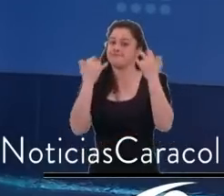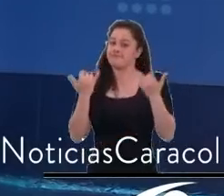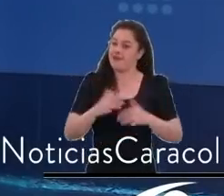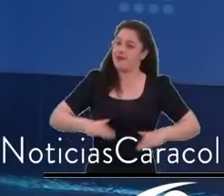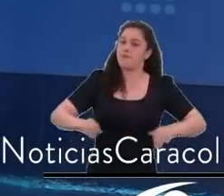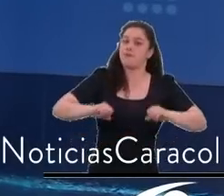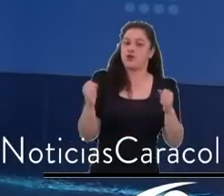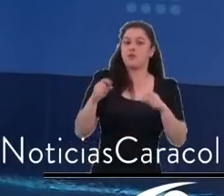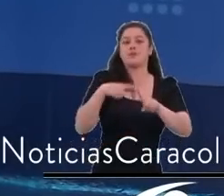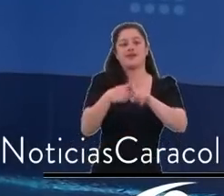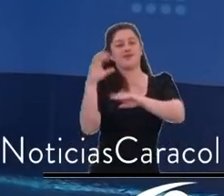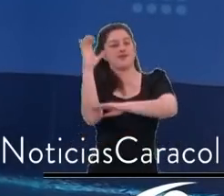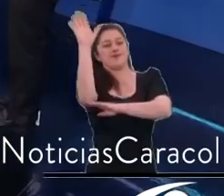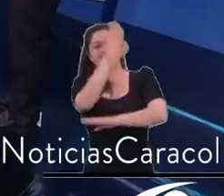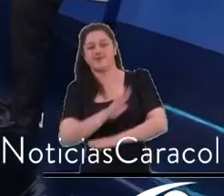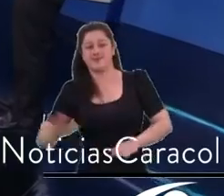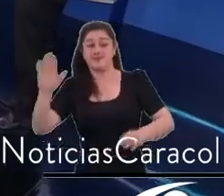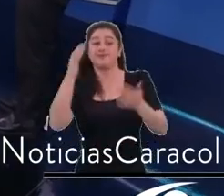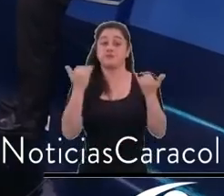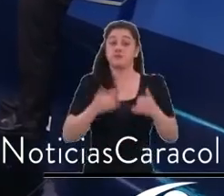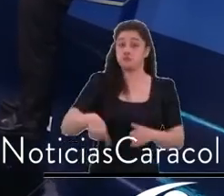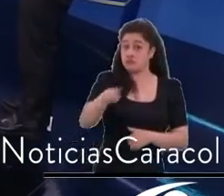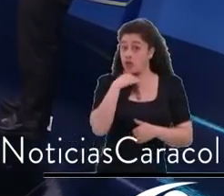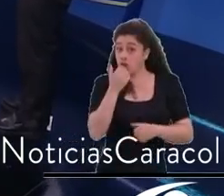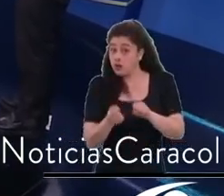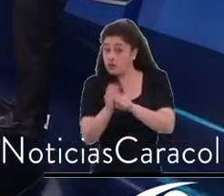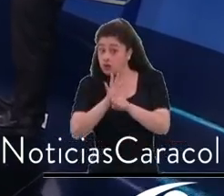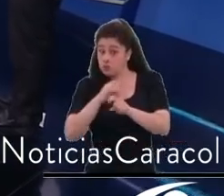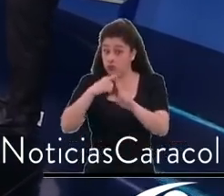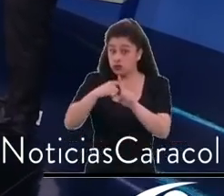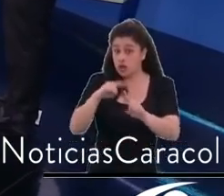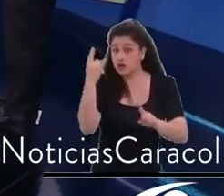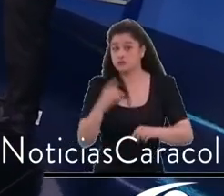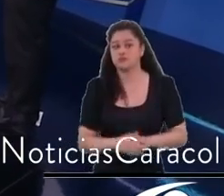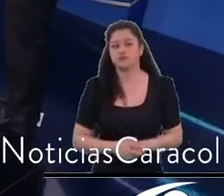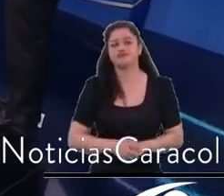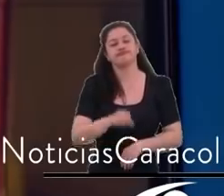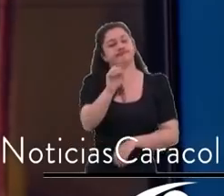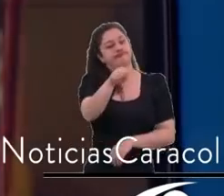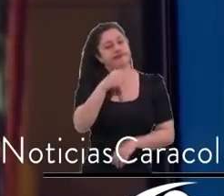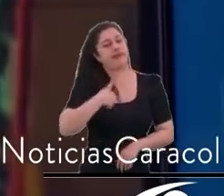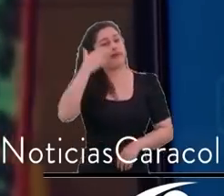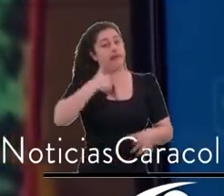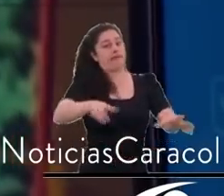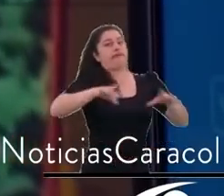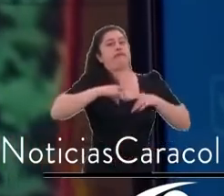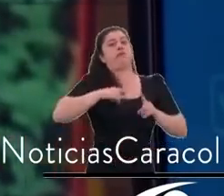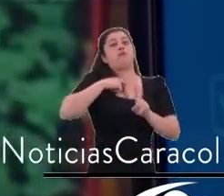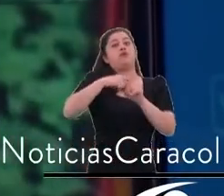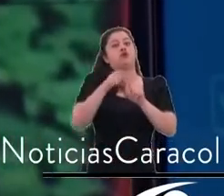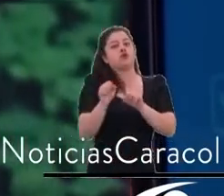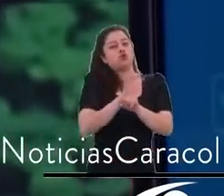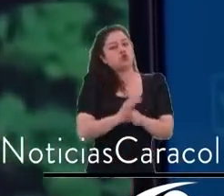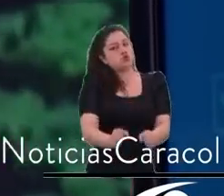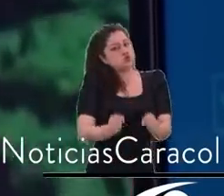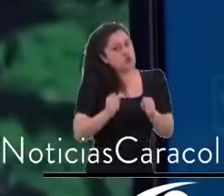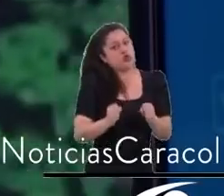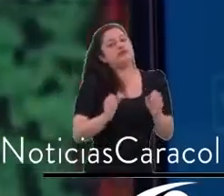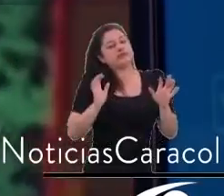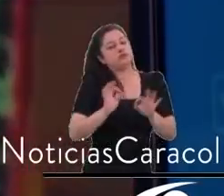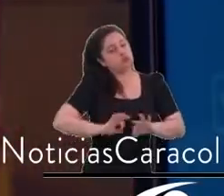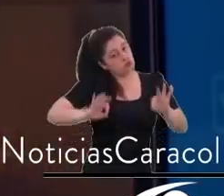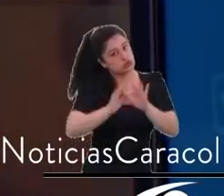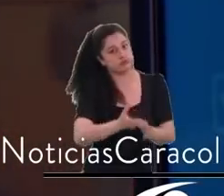ese segundo COVID. Estoy bien, me dio duro esta vez, me dio duro esta vez, pero por eso es muy importante recordarle a la gente que se vacune. Si estamos